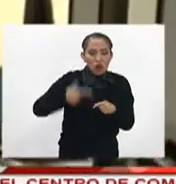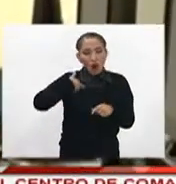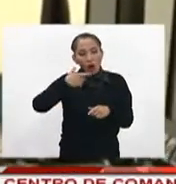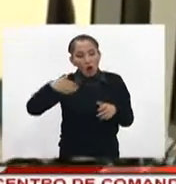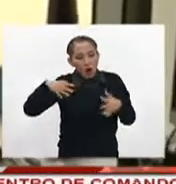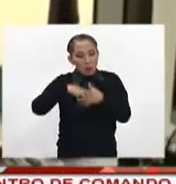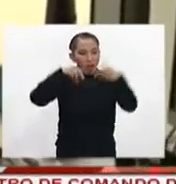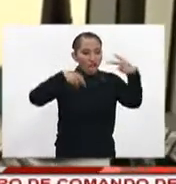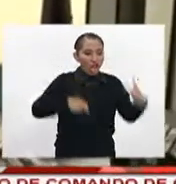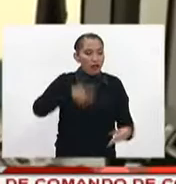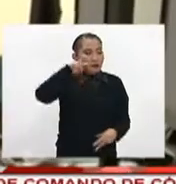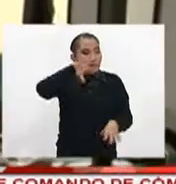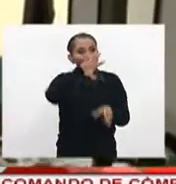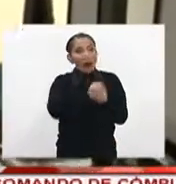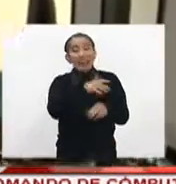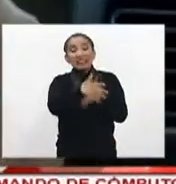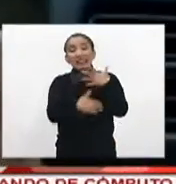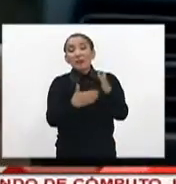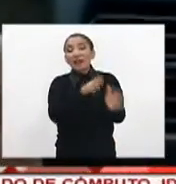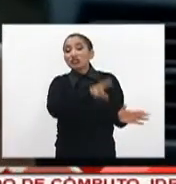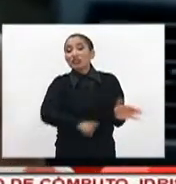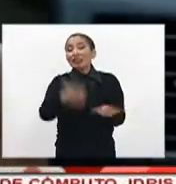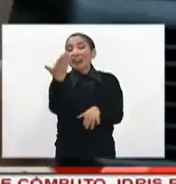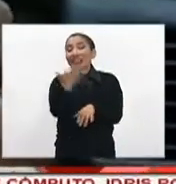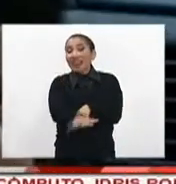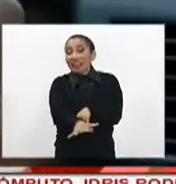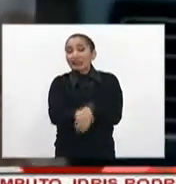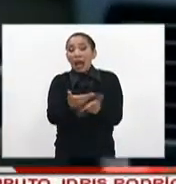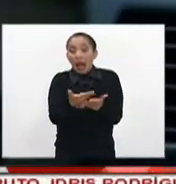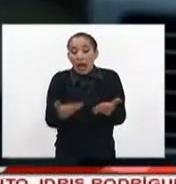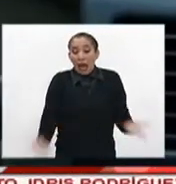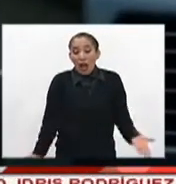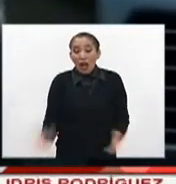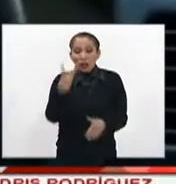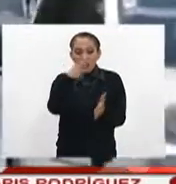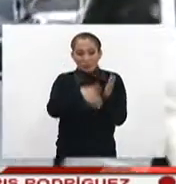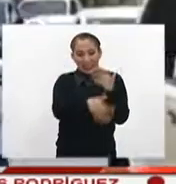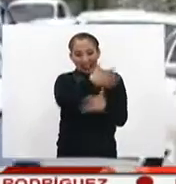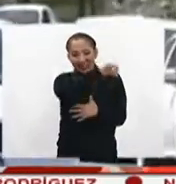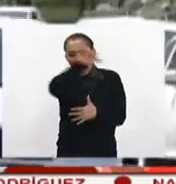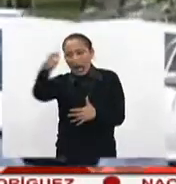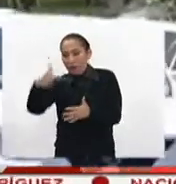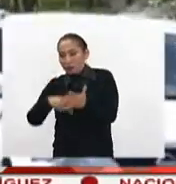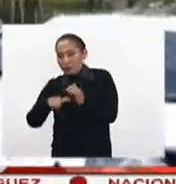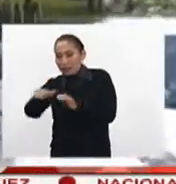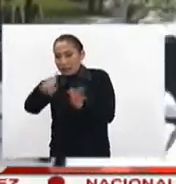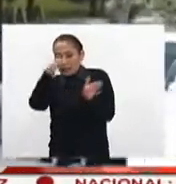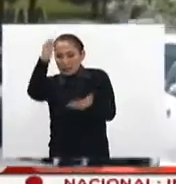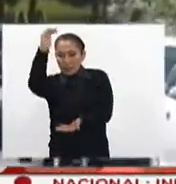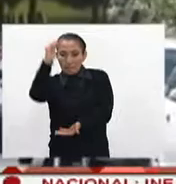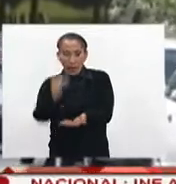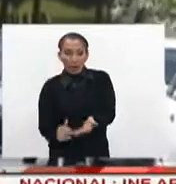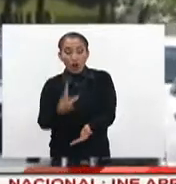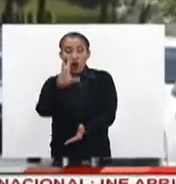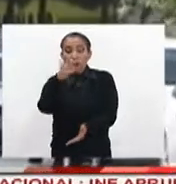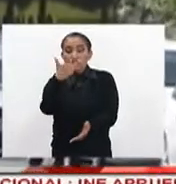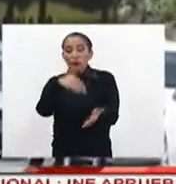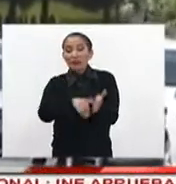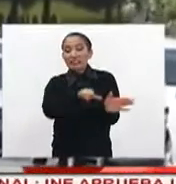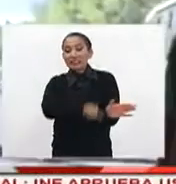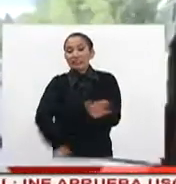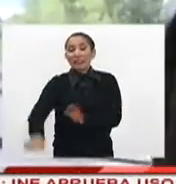homicidios, registraban un total de 15.800 días. Sin embargo, de 2015 a 2017 disminuyeron a 8